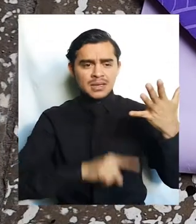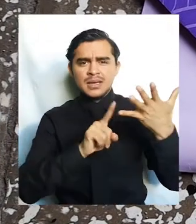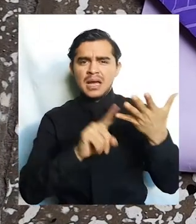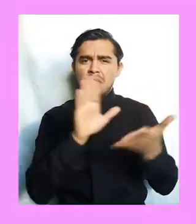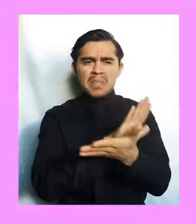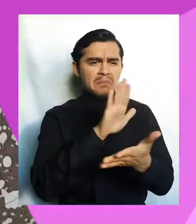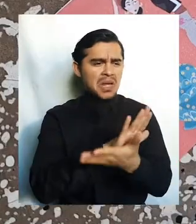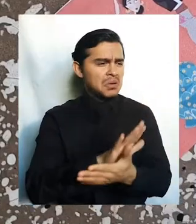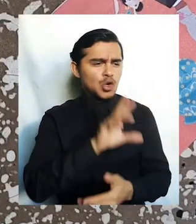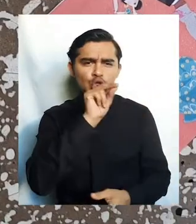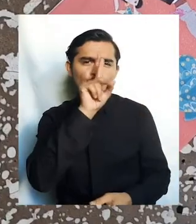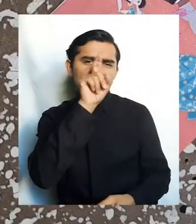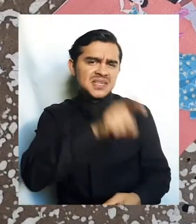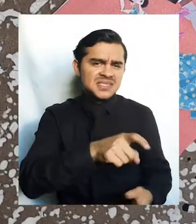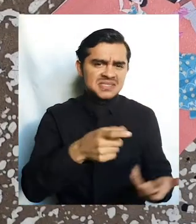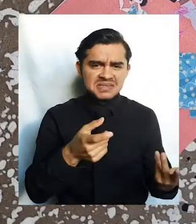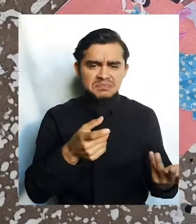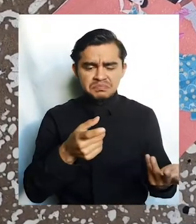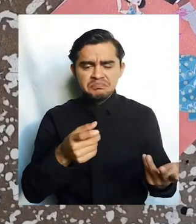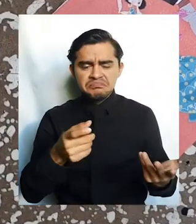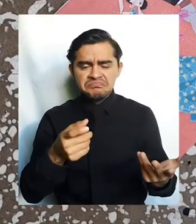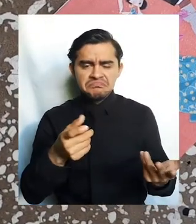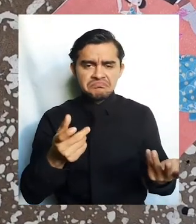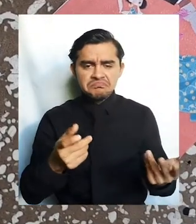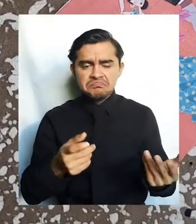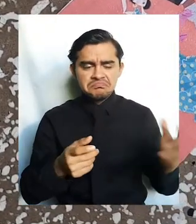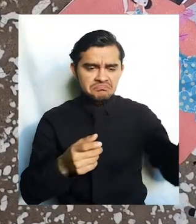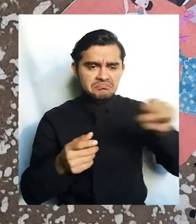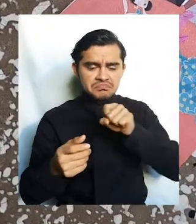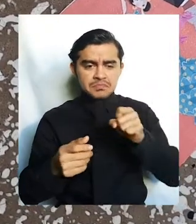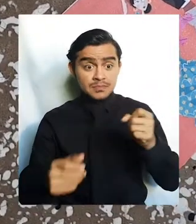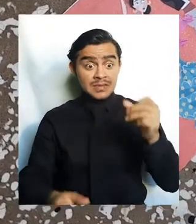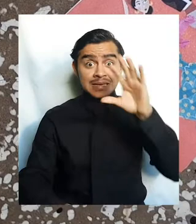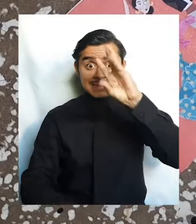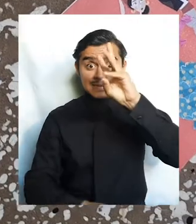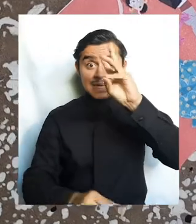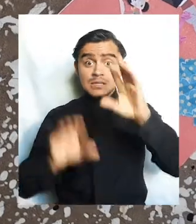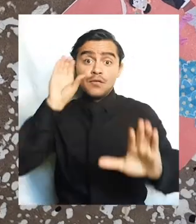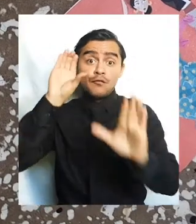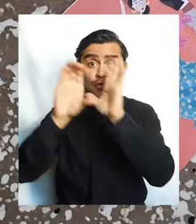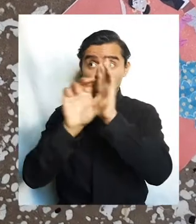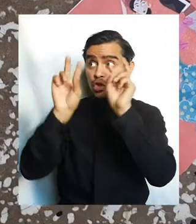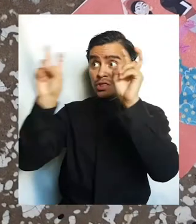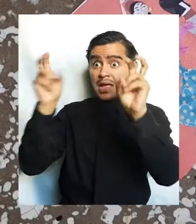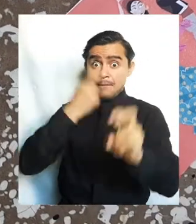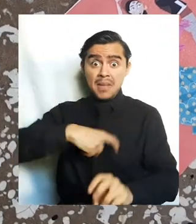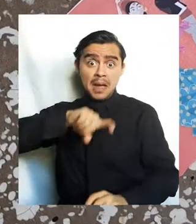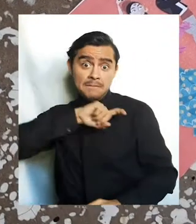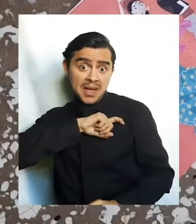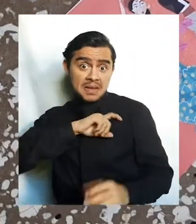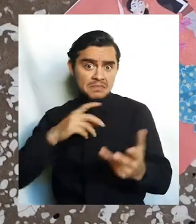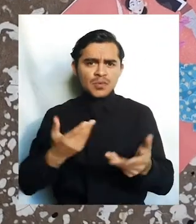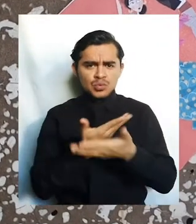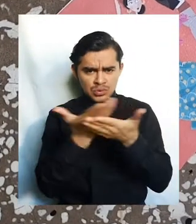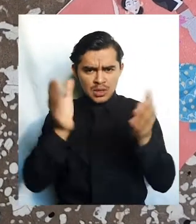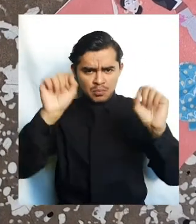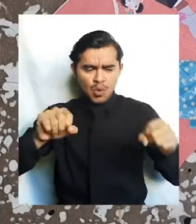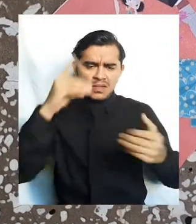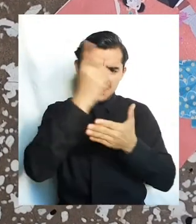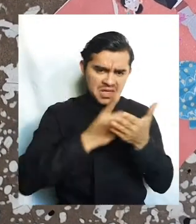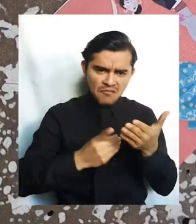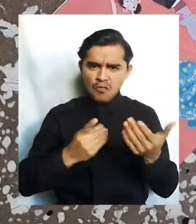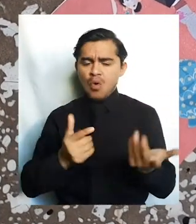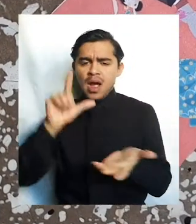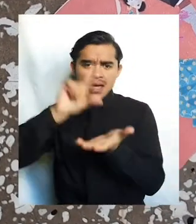no necesitemos y figuras representativas de España. Estas las pueden dibujar, las pueden imprimir o las pueden